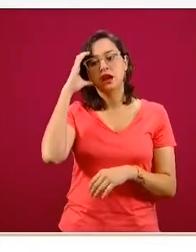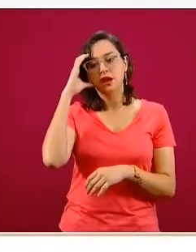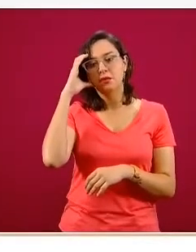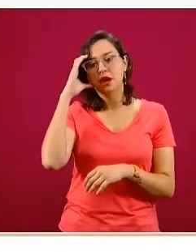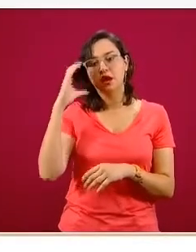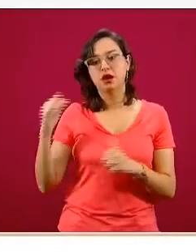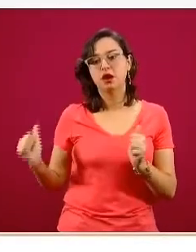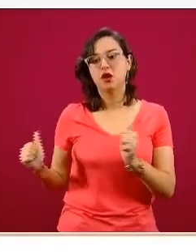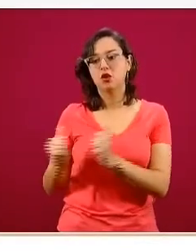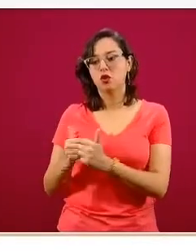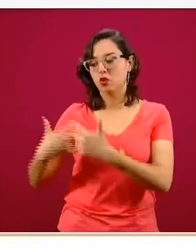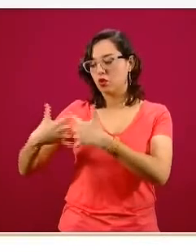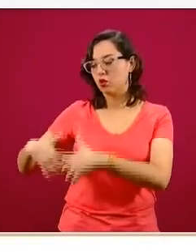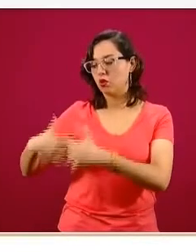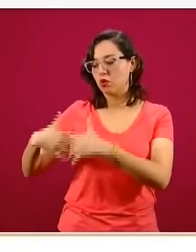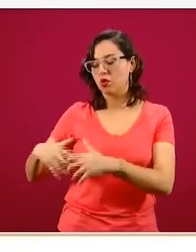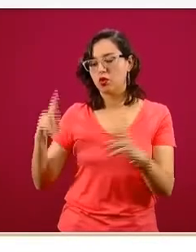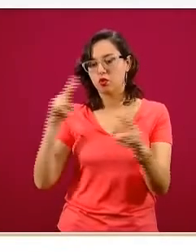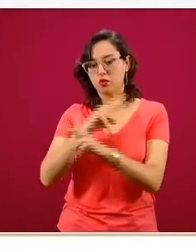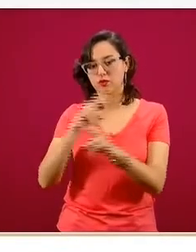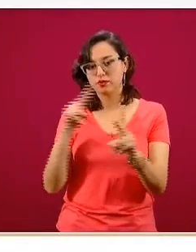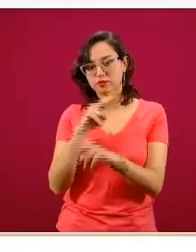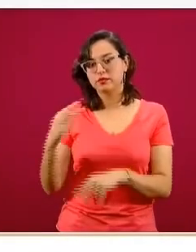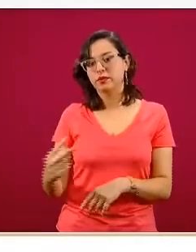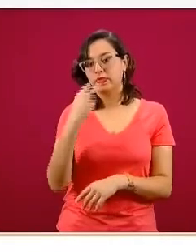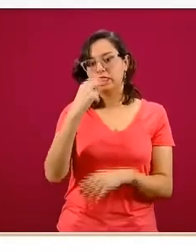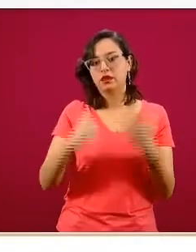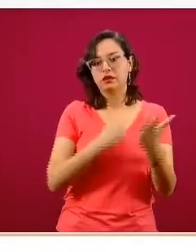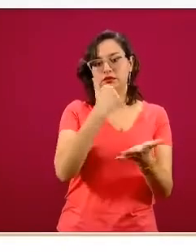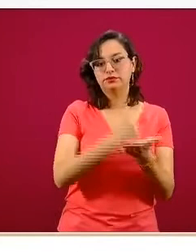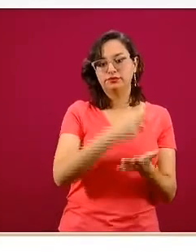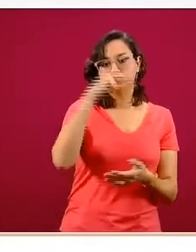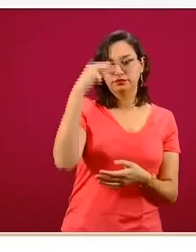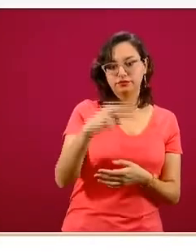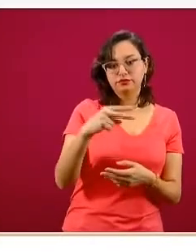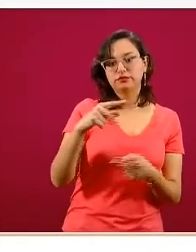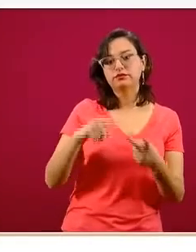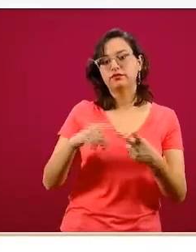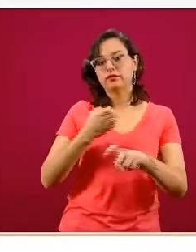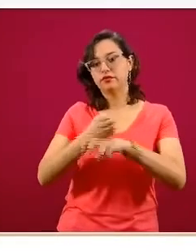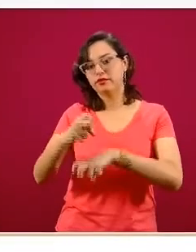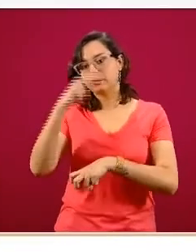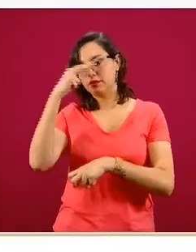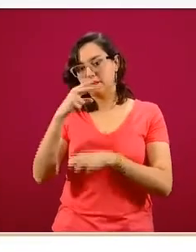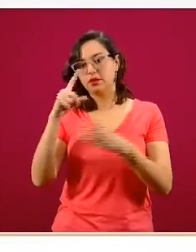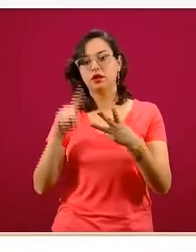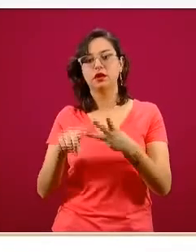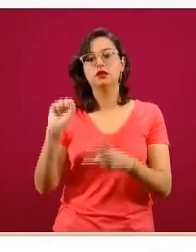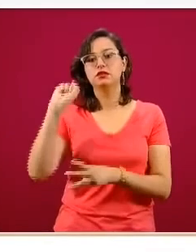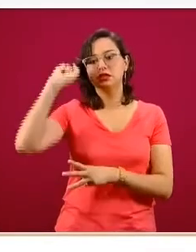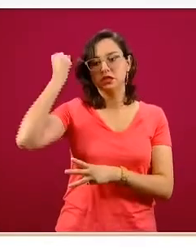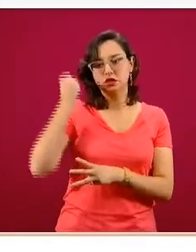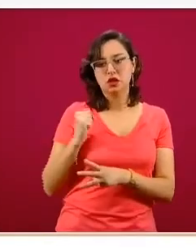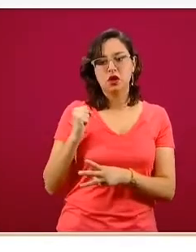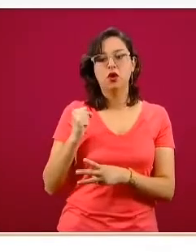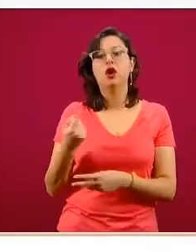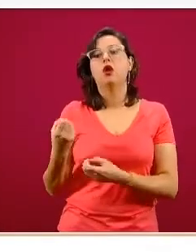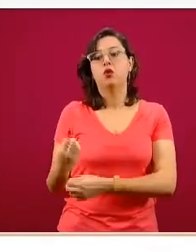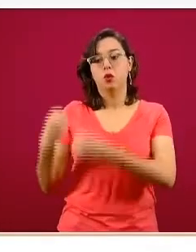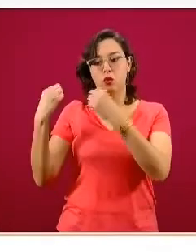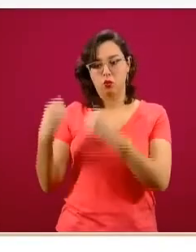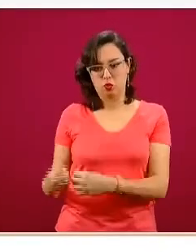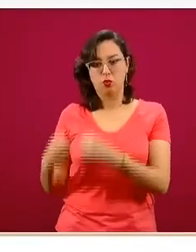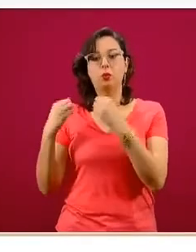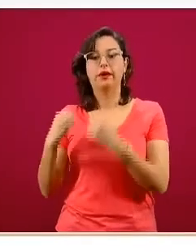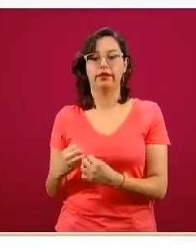vemos también cómo la Ciudad de México, México y en este caso, Sinaloa son los que tienen las proporciones más elevadas de camas